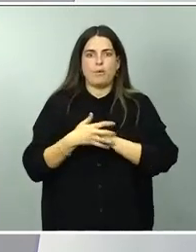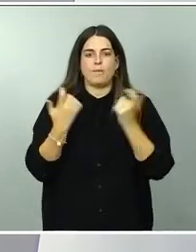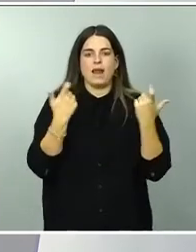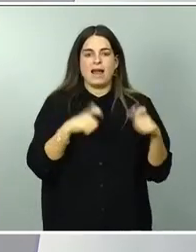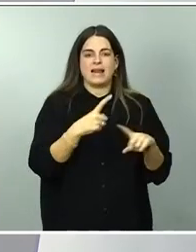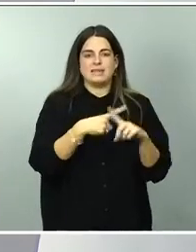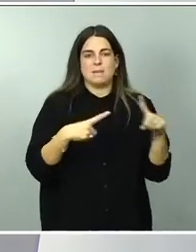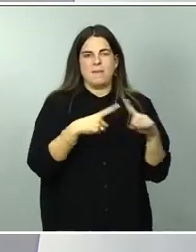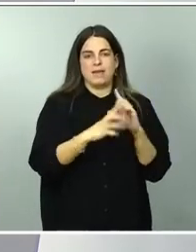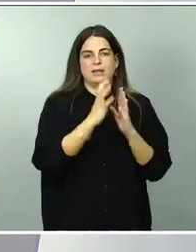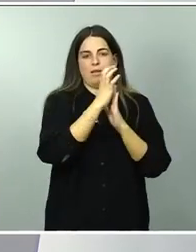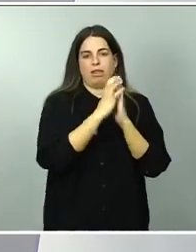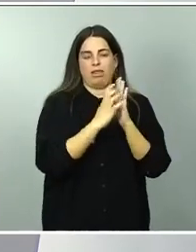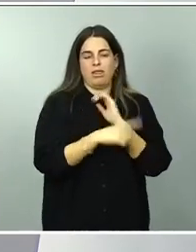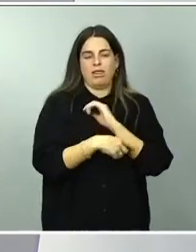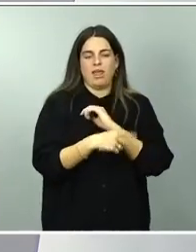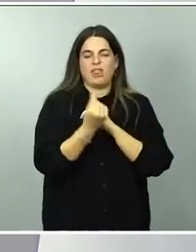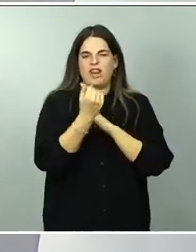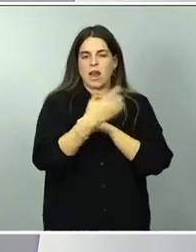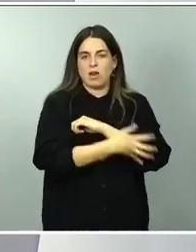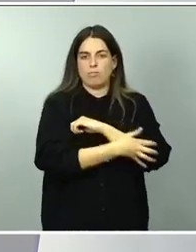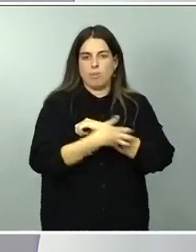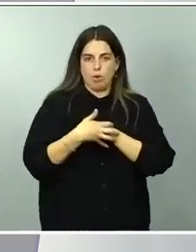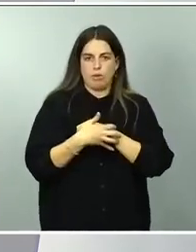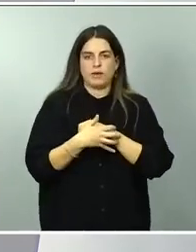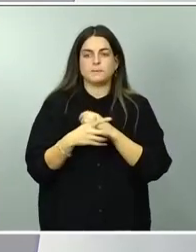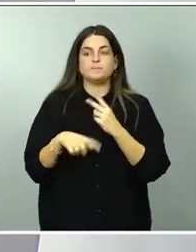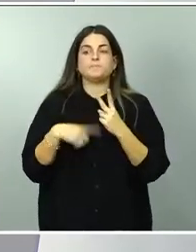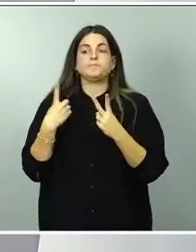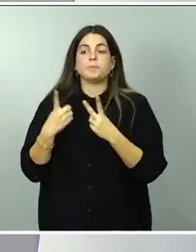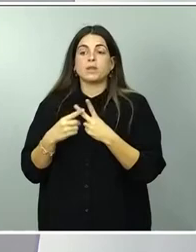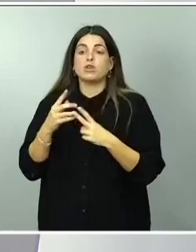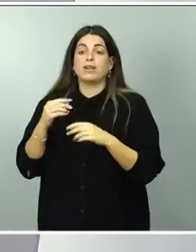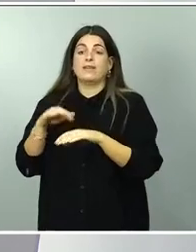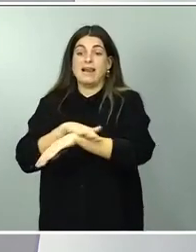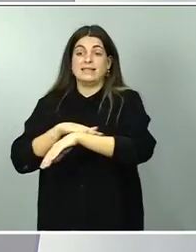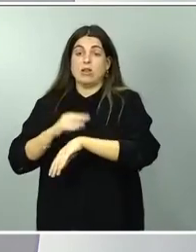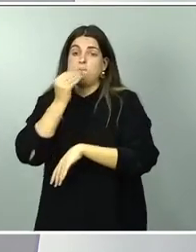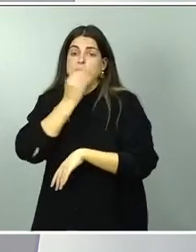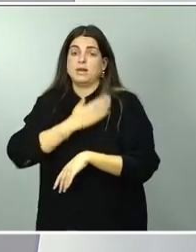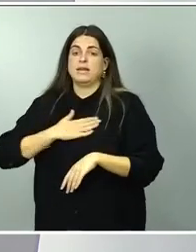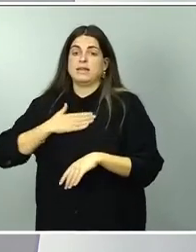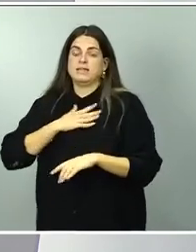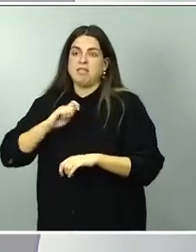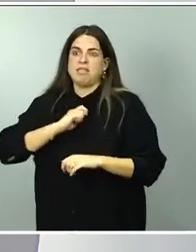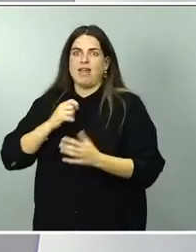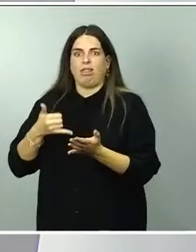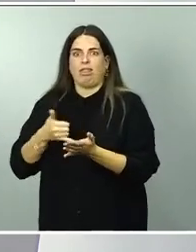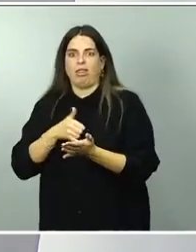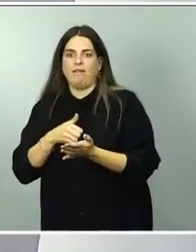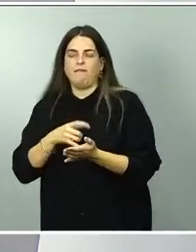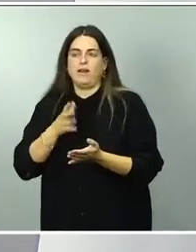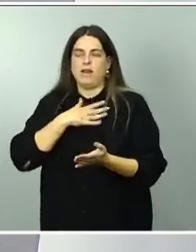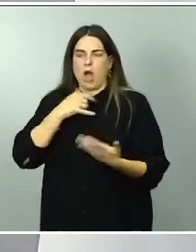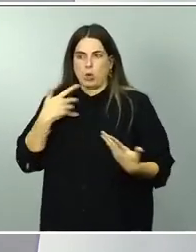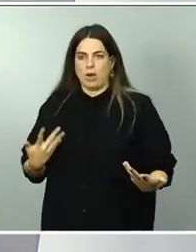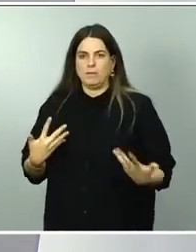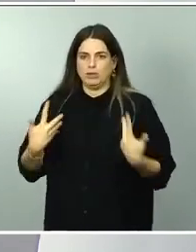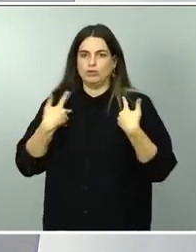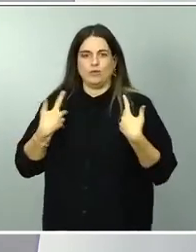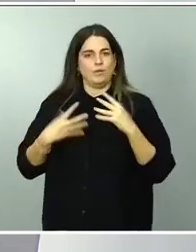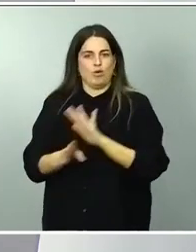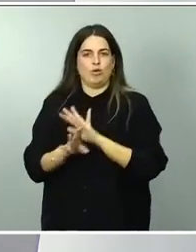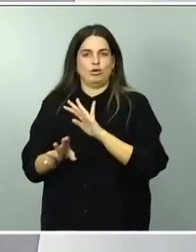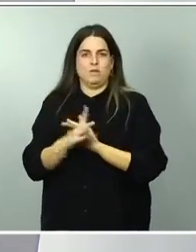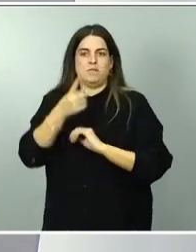debilitamiento del estado del bienestar, que todavía, a día de hoy, seguimos pagando. Además, aquellos que